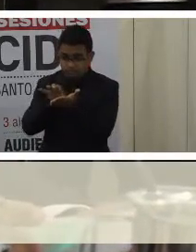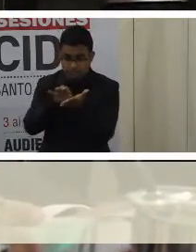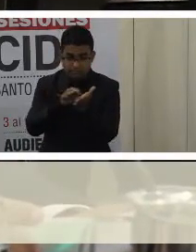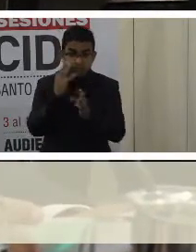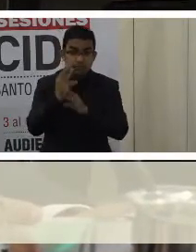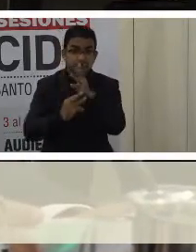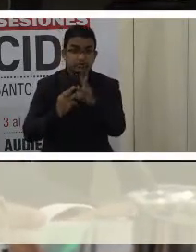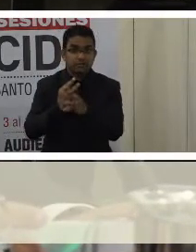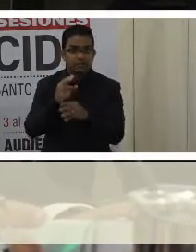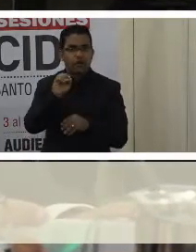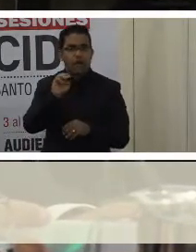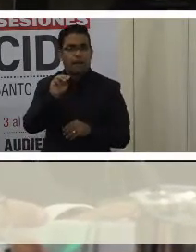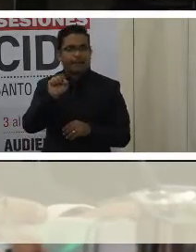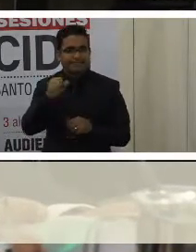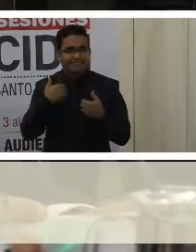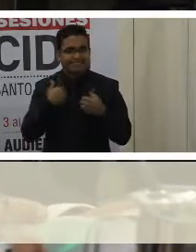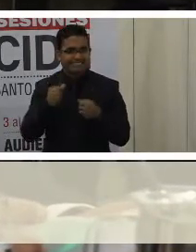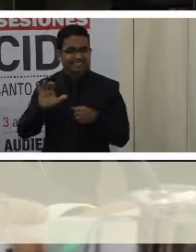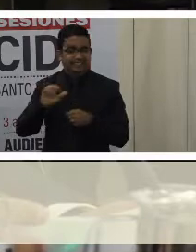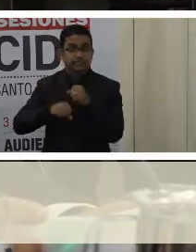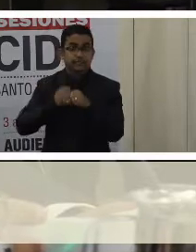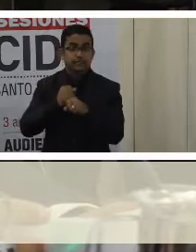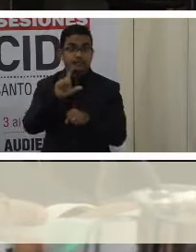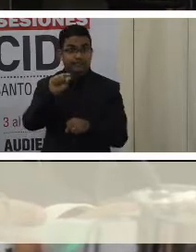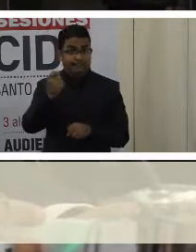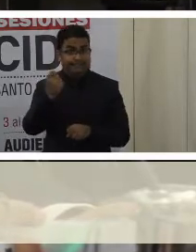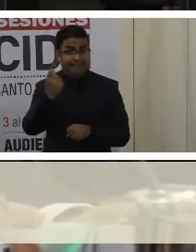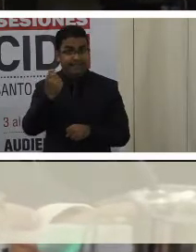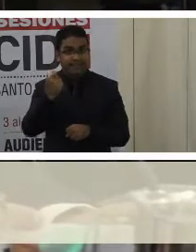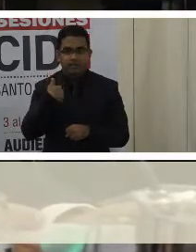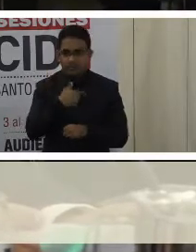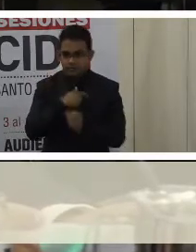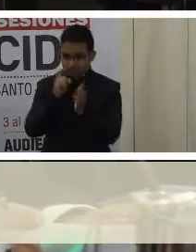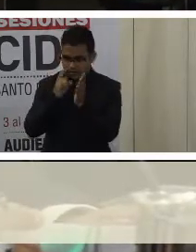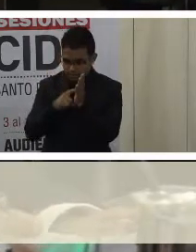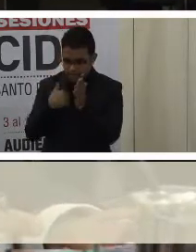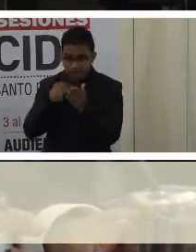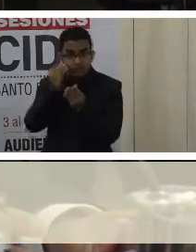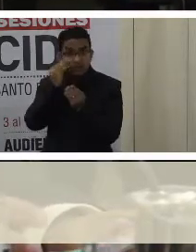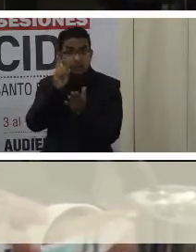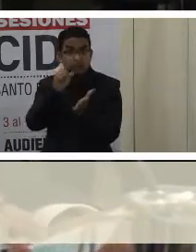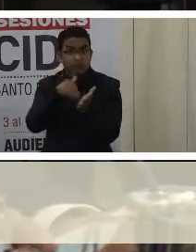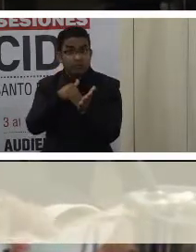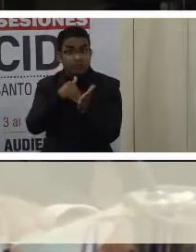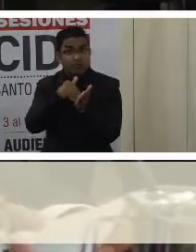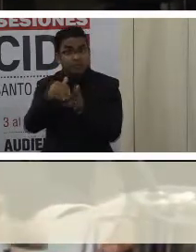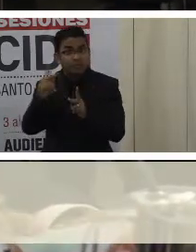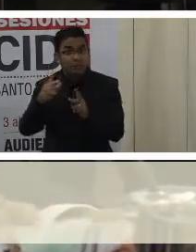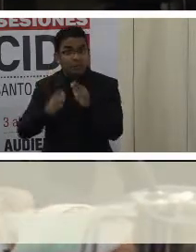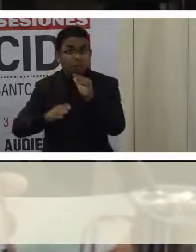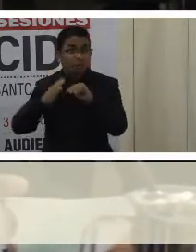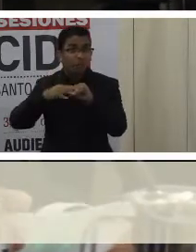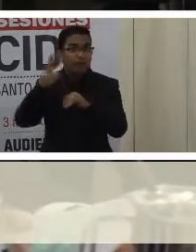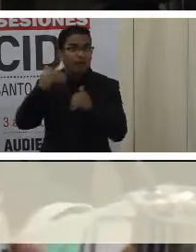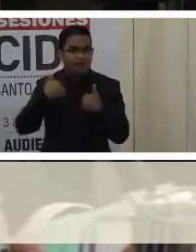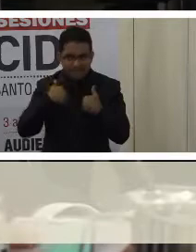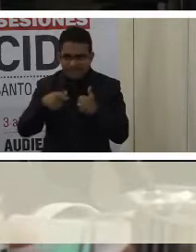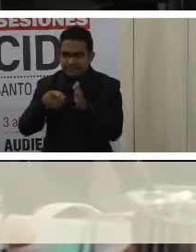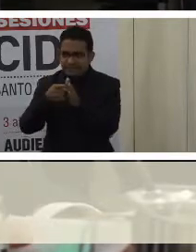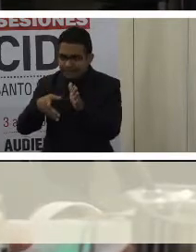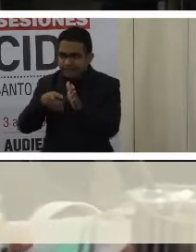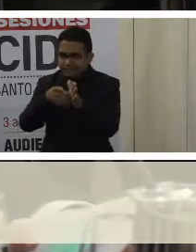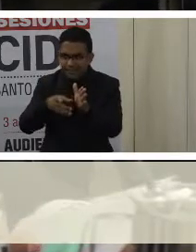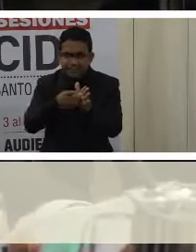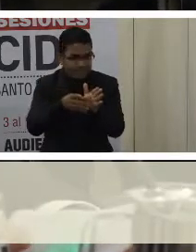Organización Mundial de la Salud, en el año 2011, se obtiene información de que más de mil millones de personas sufren algún tipo de discapacidad.